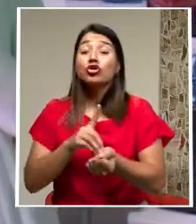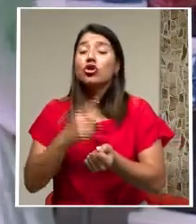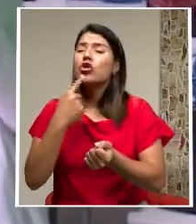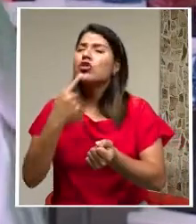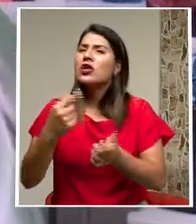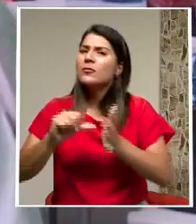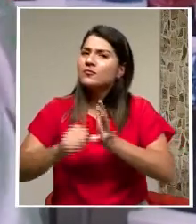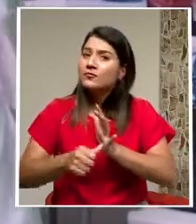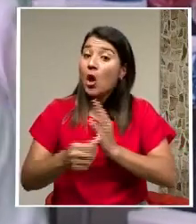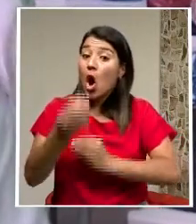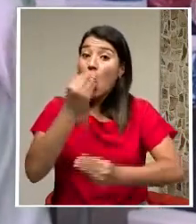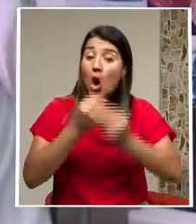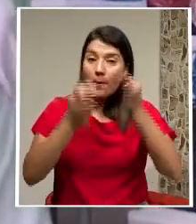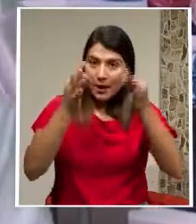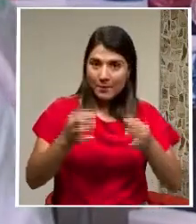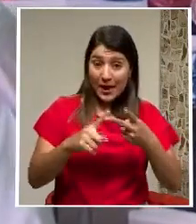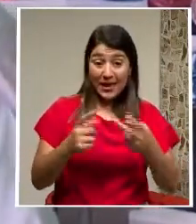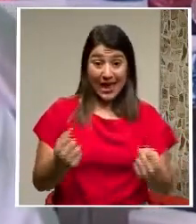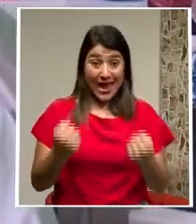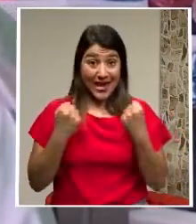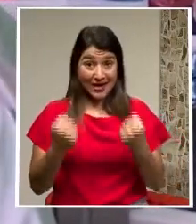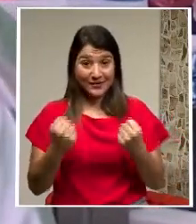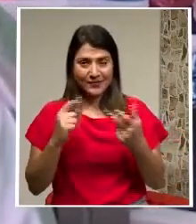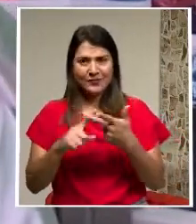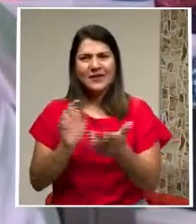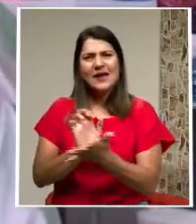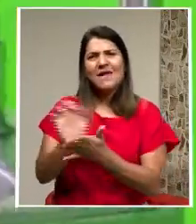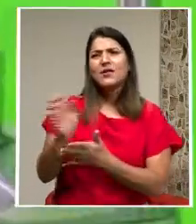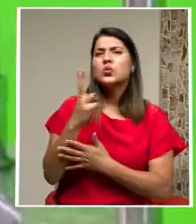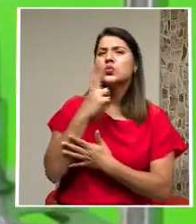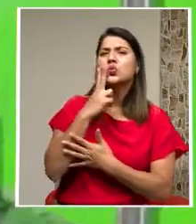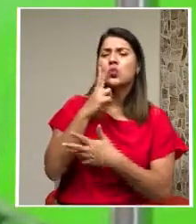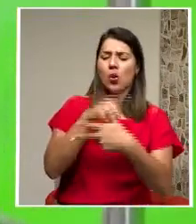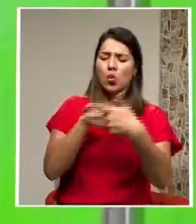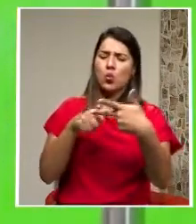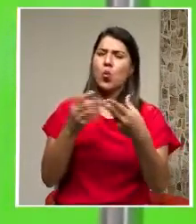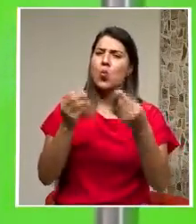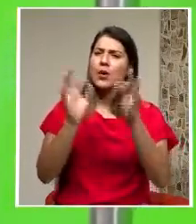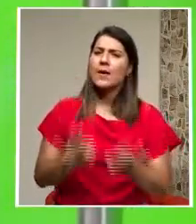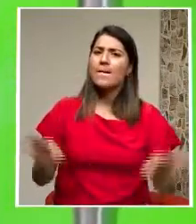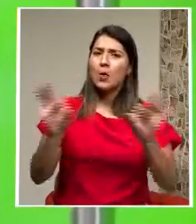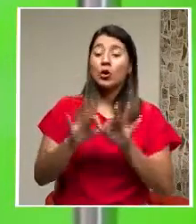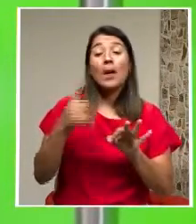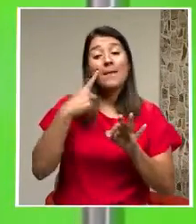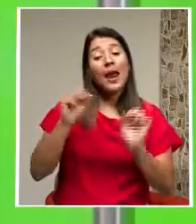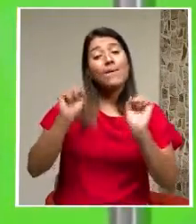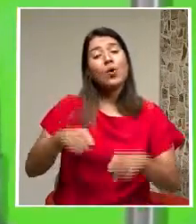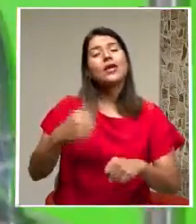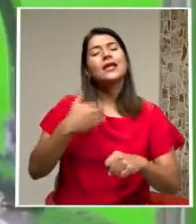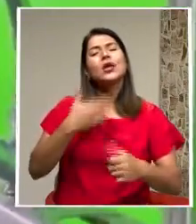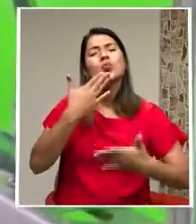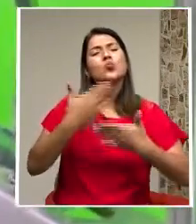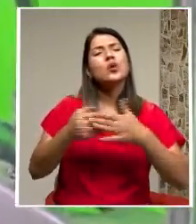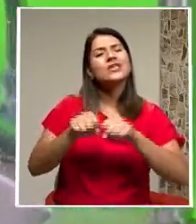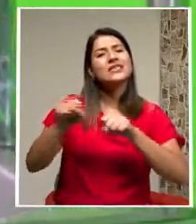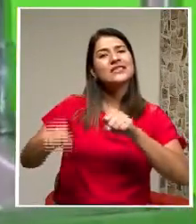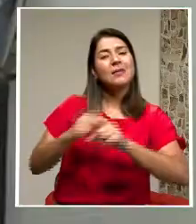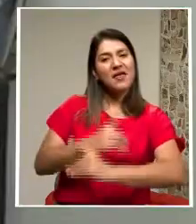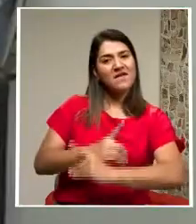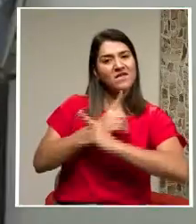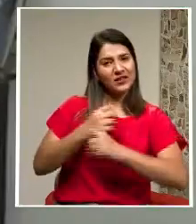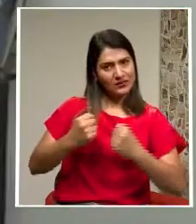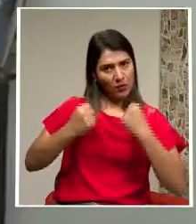que una buena alimentación Ejercicio y evitar el tabaquismo Es fundamental para mantener un sistema inmunológico fuerte Una